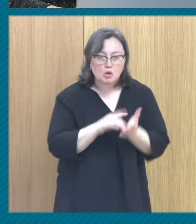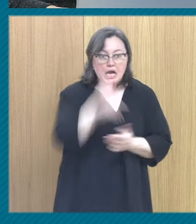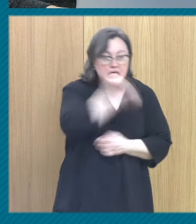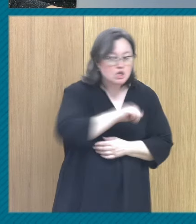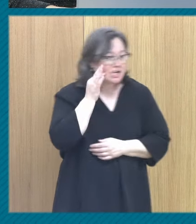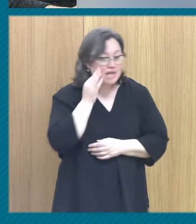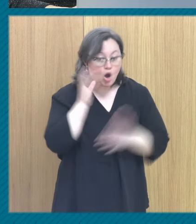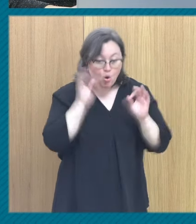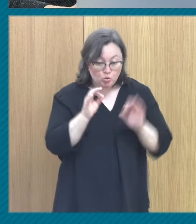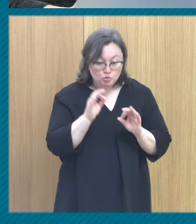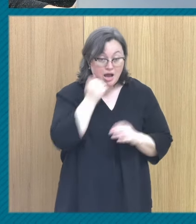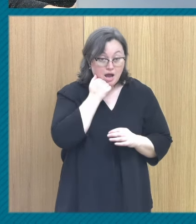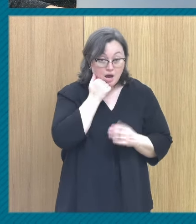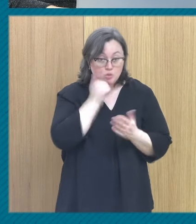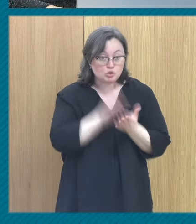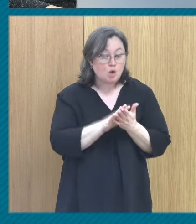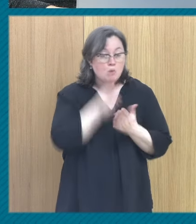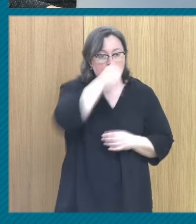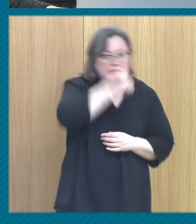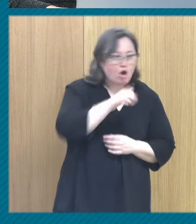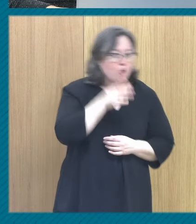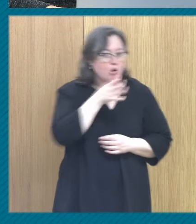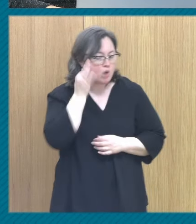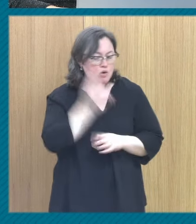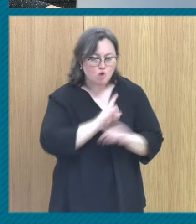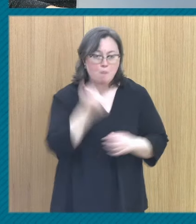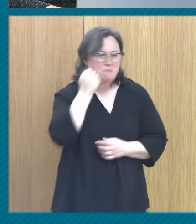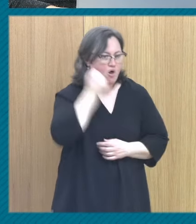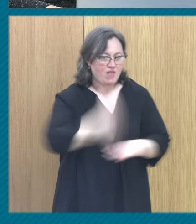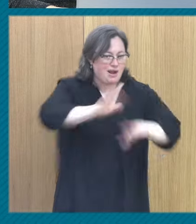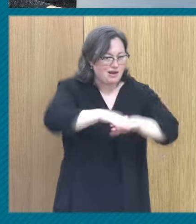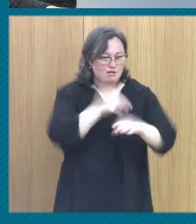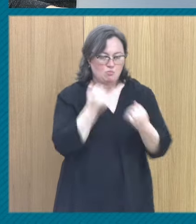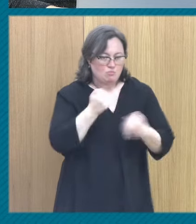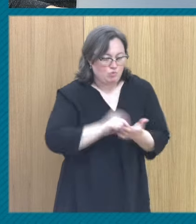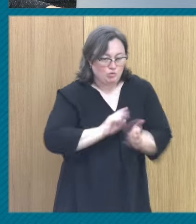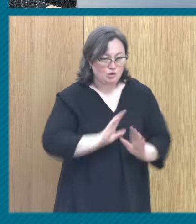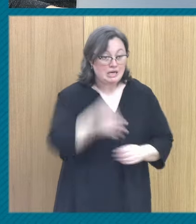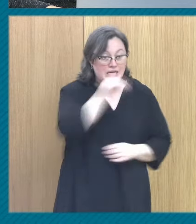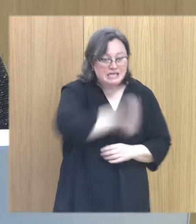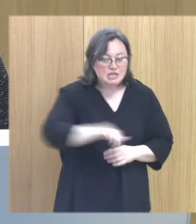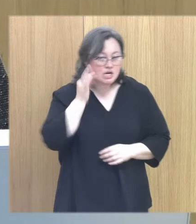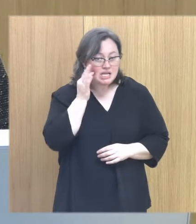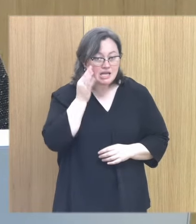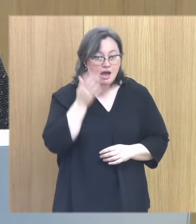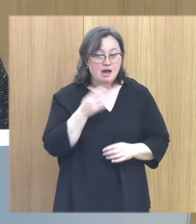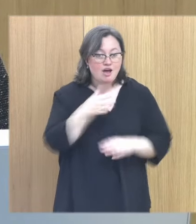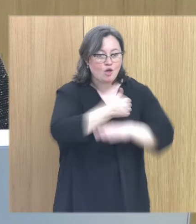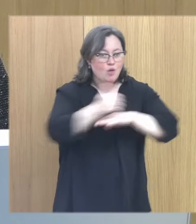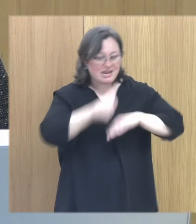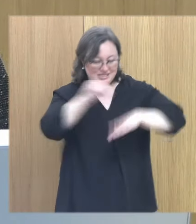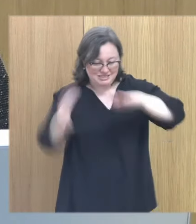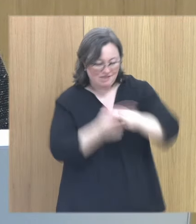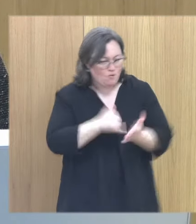niña desde el momento que el abuso no es una cuestión de sexo, es una cuestión de poder. Y desde el momento que los niños y las niñas son los ciudadanos más